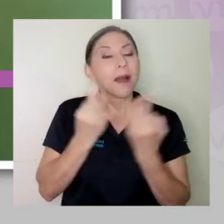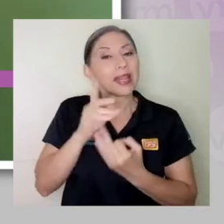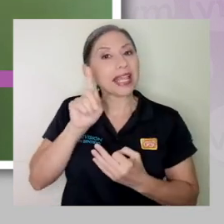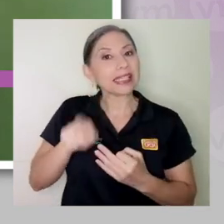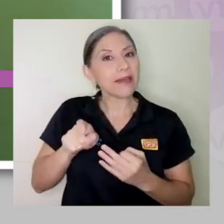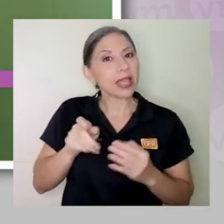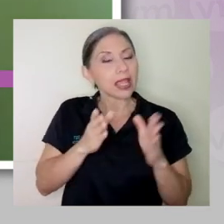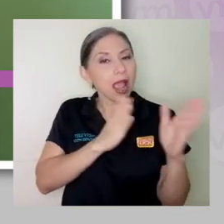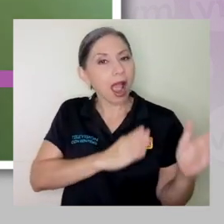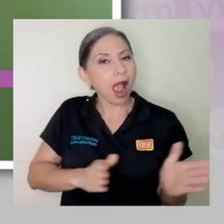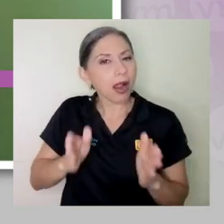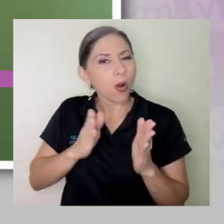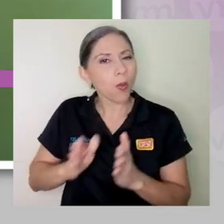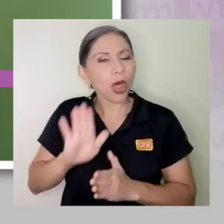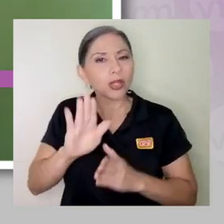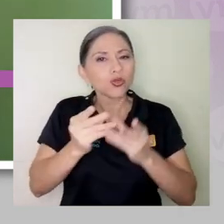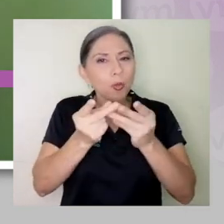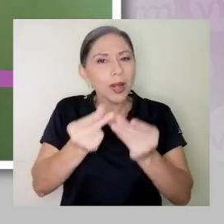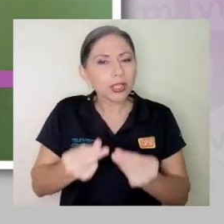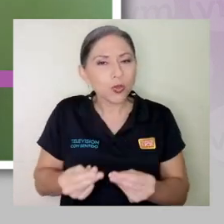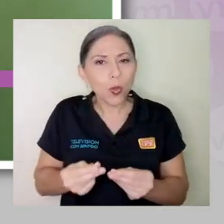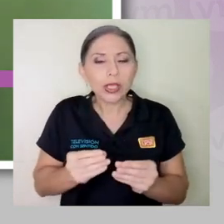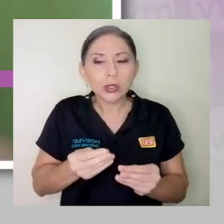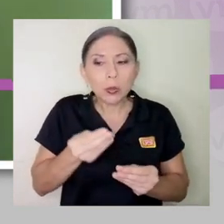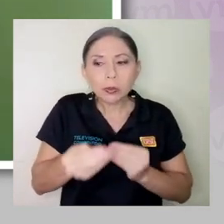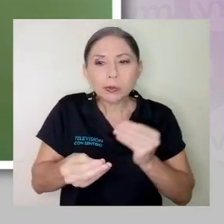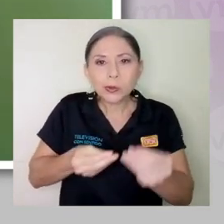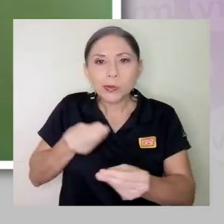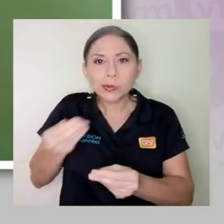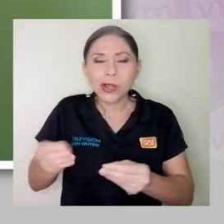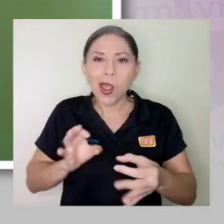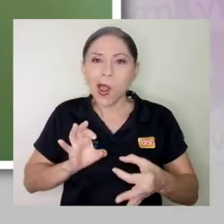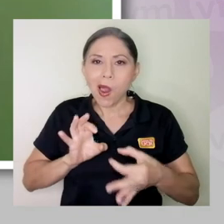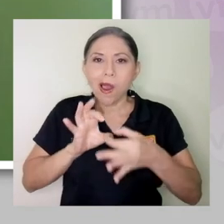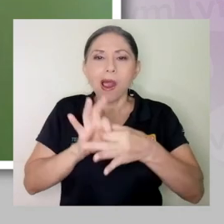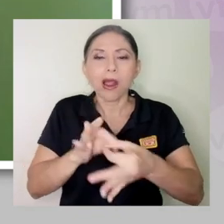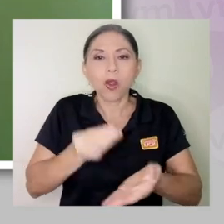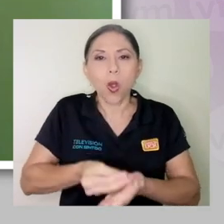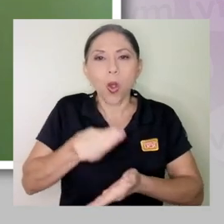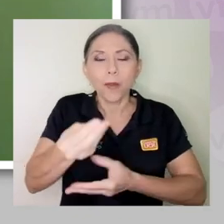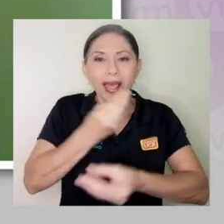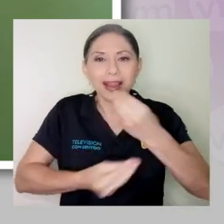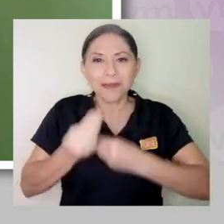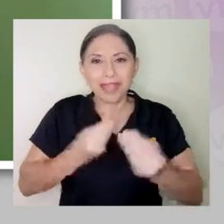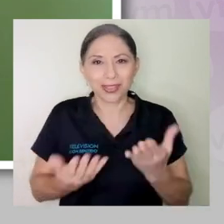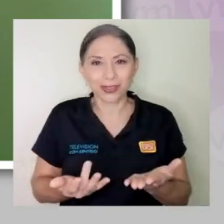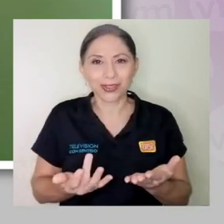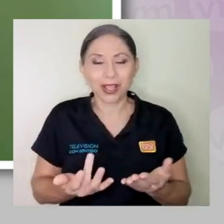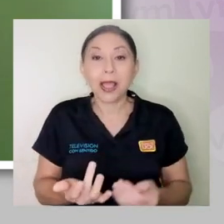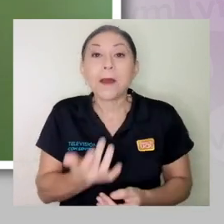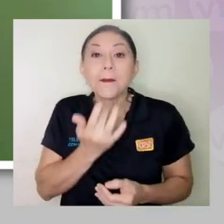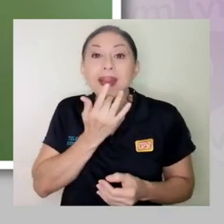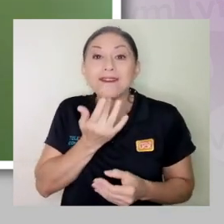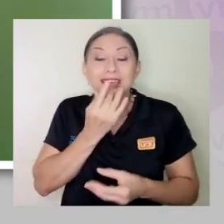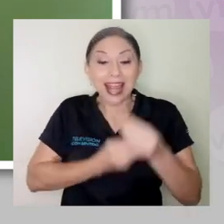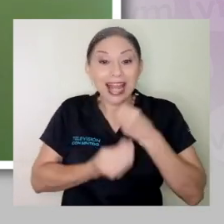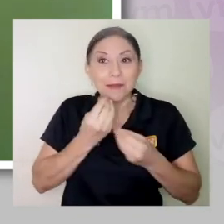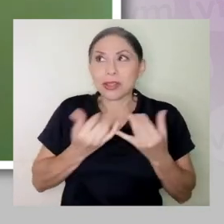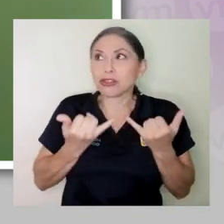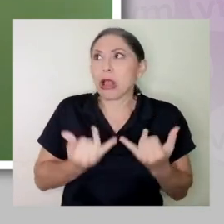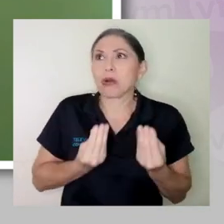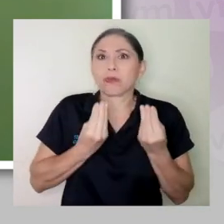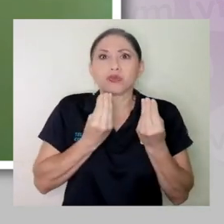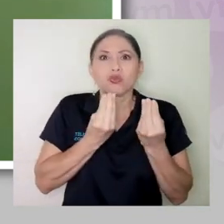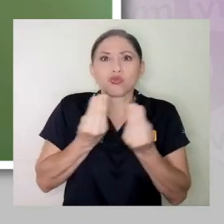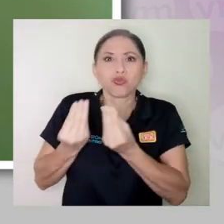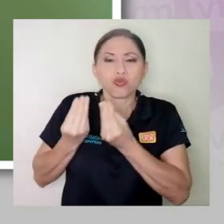acomodar su presupuesto y eso va muy ligado a la parte de compra de alimentos a preferir alimentos